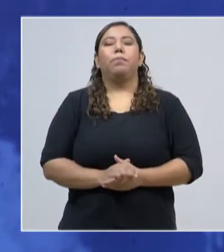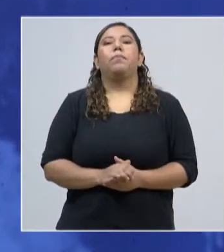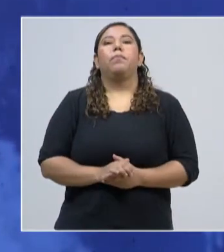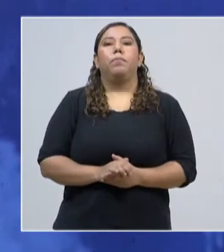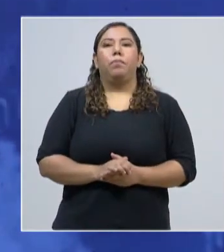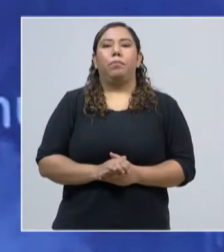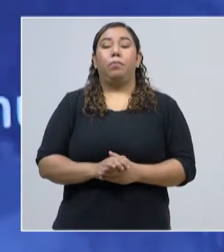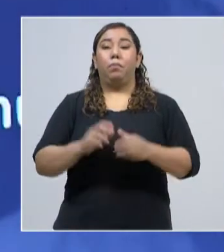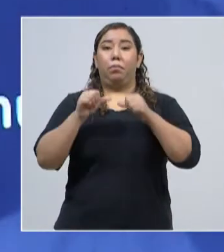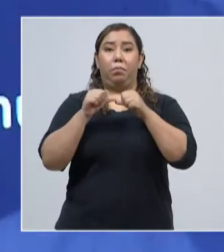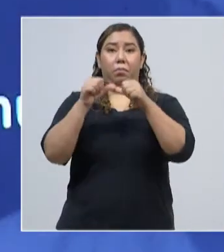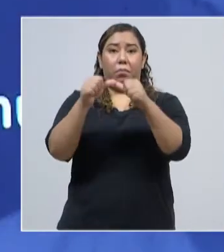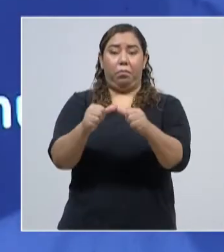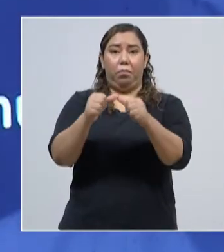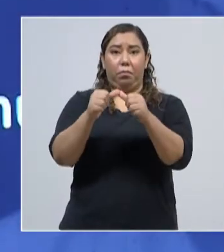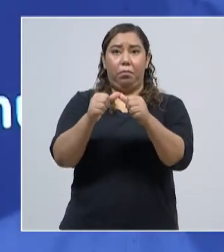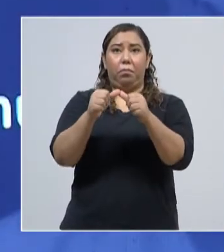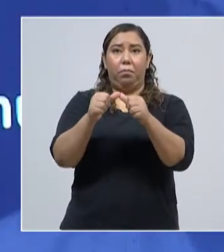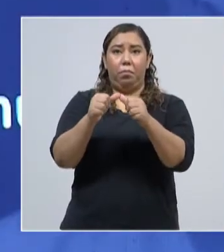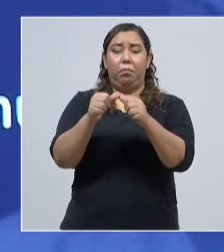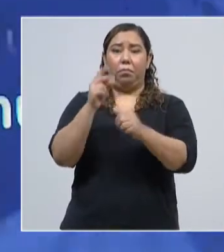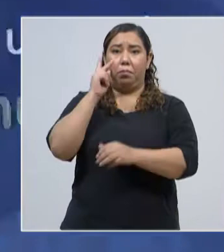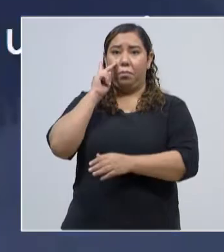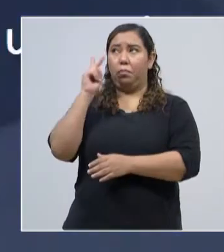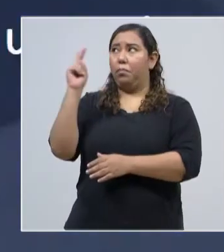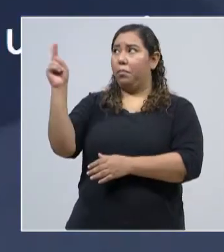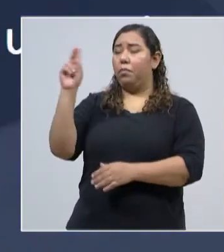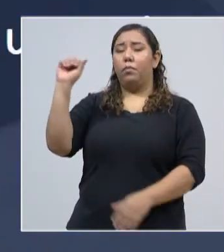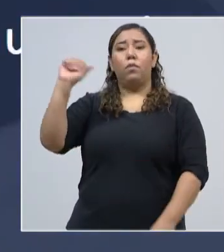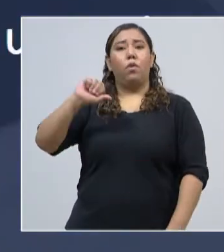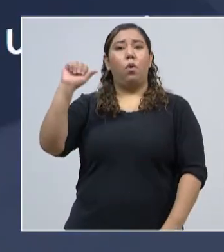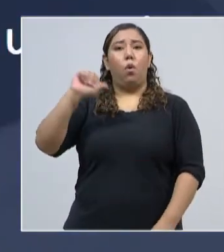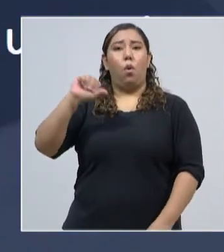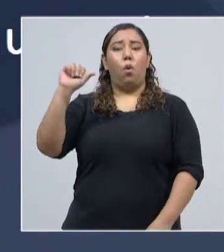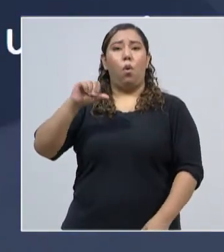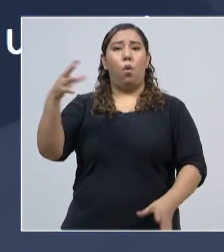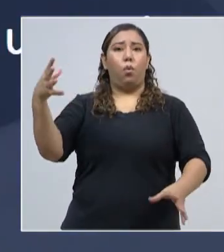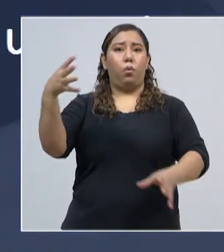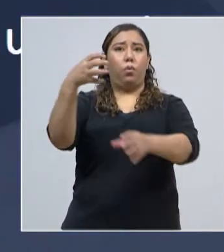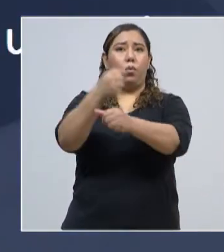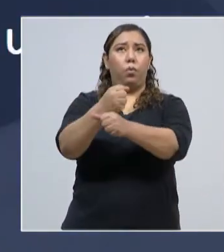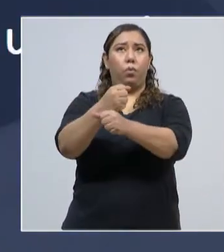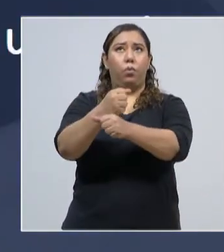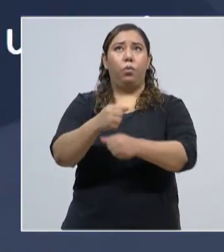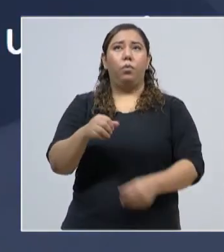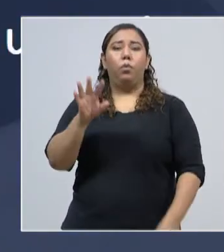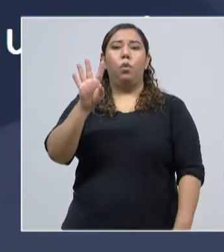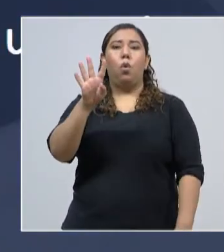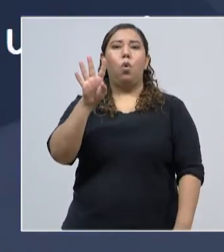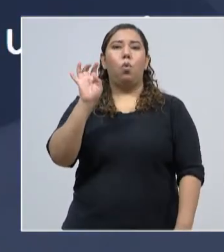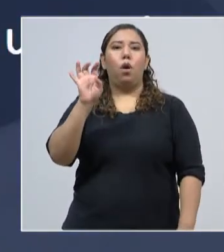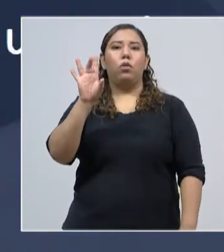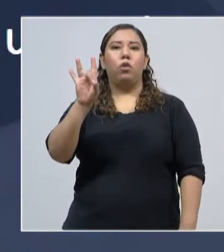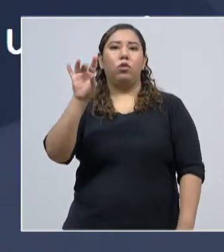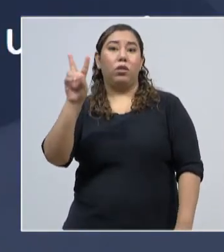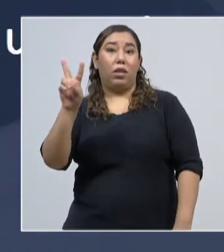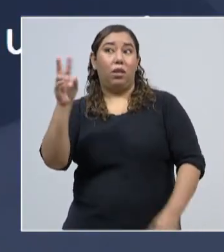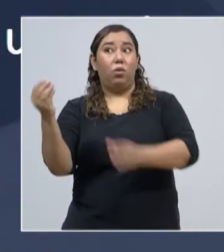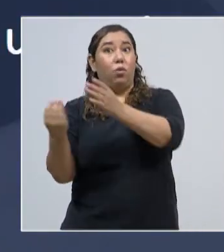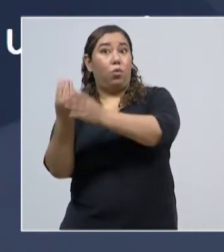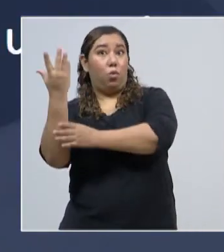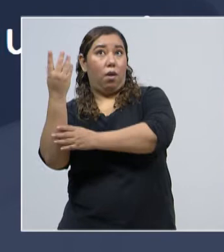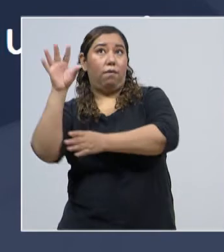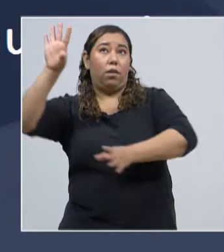continuamos viendo el resumen para este día 30 de julio con los 482 nuevos casos, llegamos a un gran